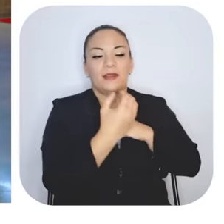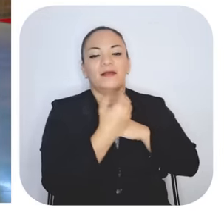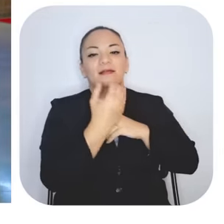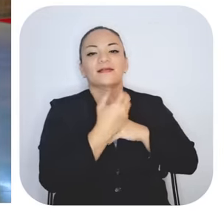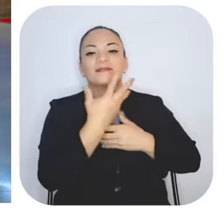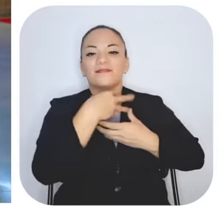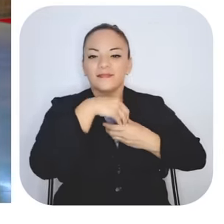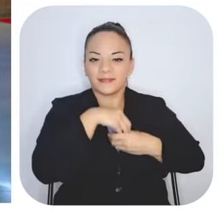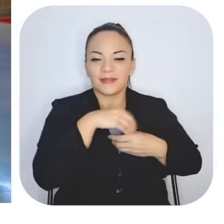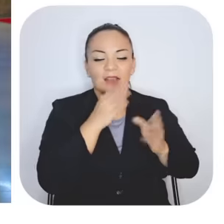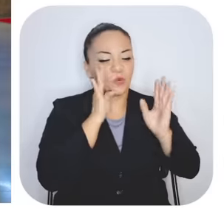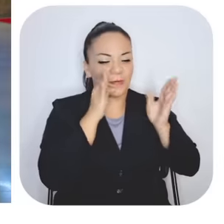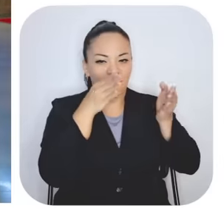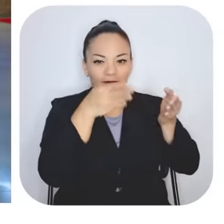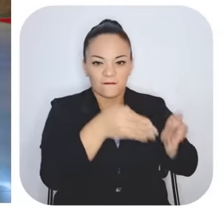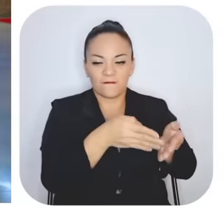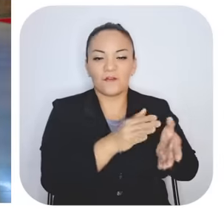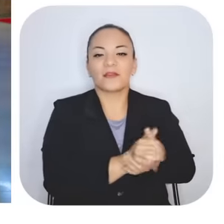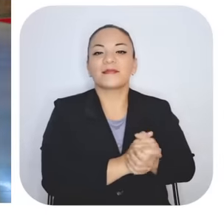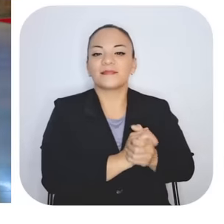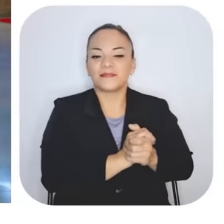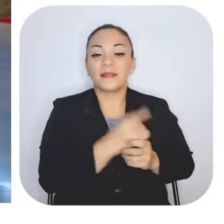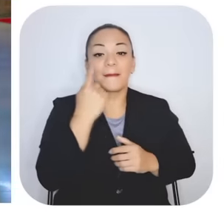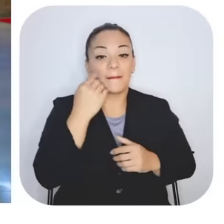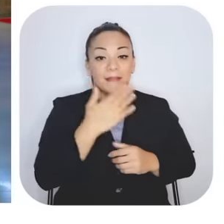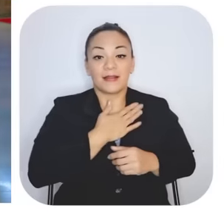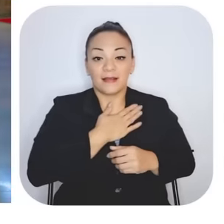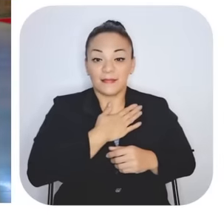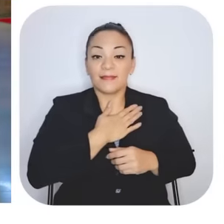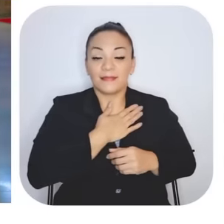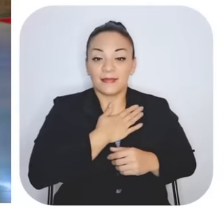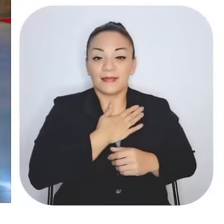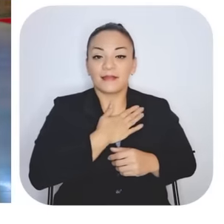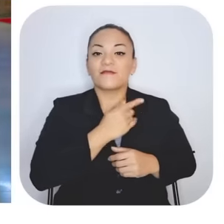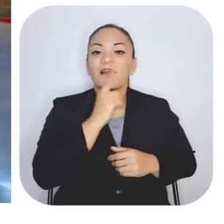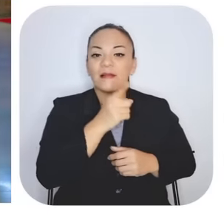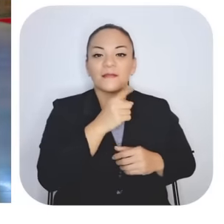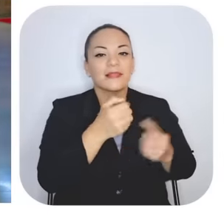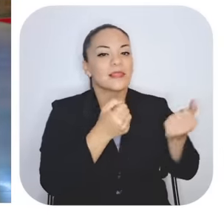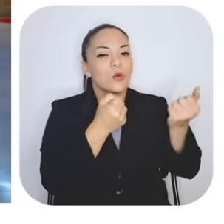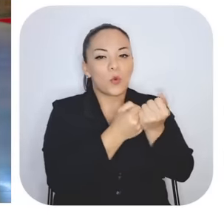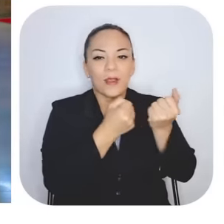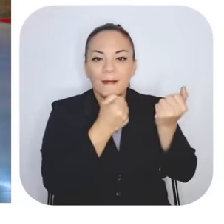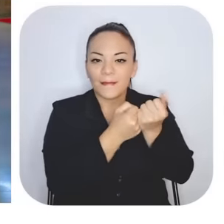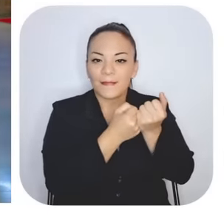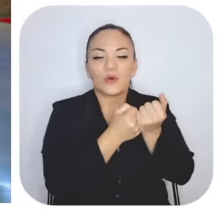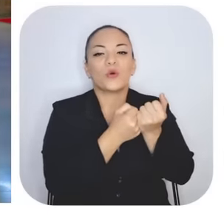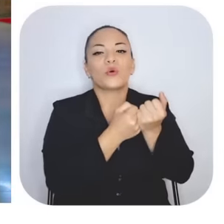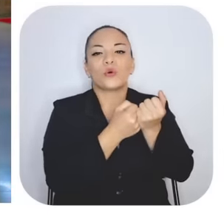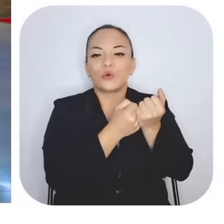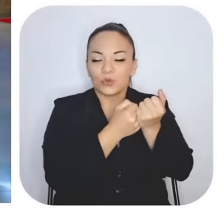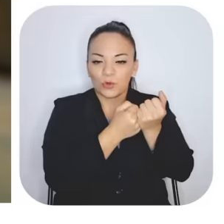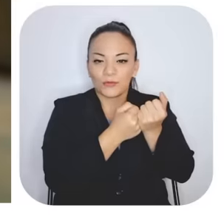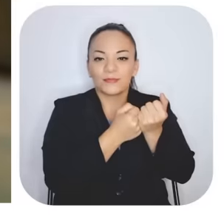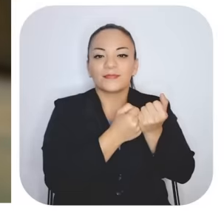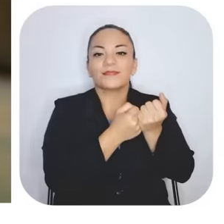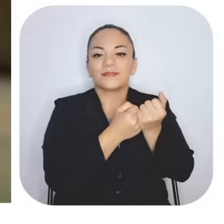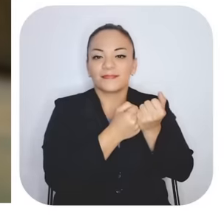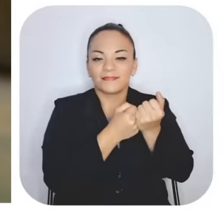cosas, entonces ya como que me enfoqué. Entonces eso como que para mí fue un apoyo que me,